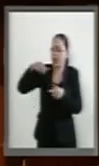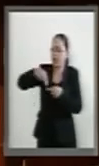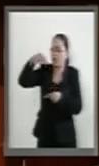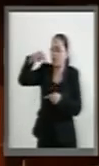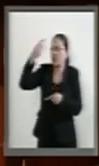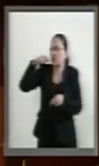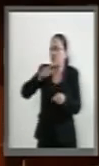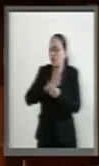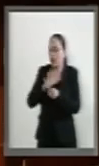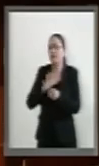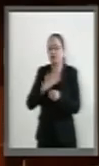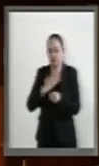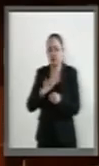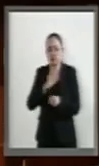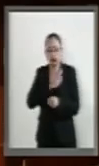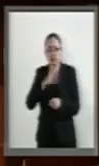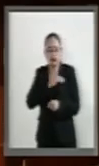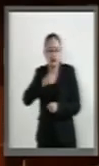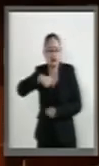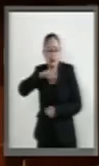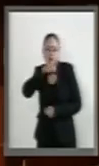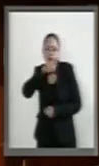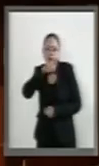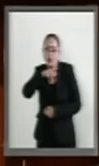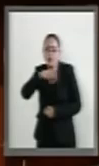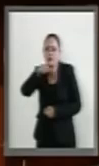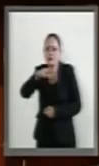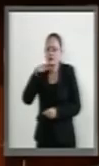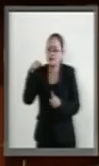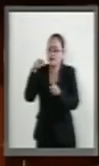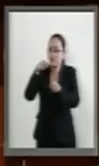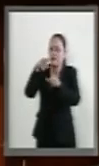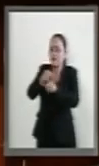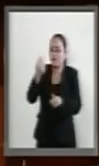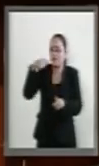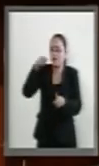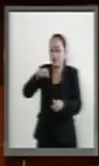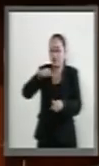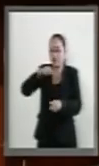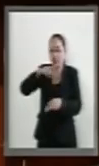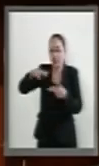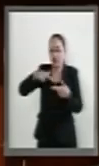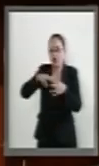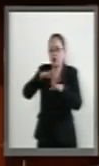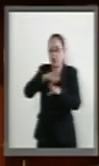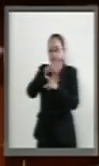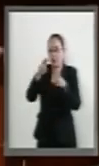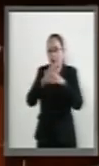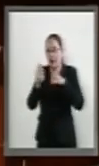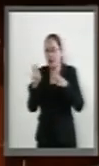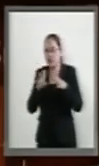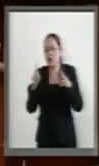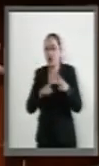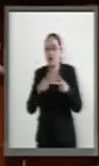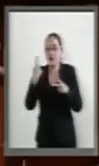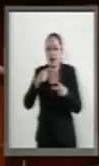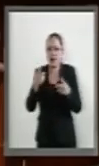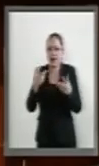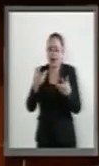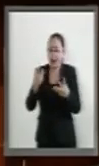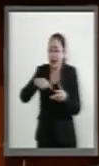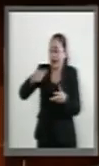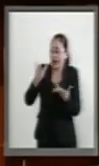poder enfrentar de mejor manera los retos que hay en la región en materia de migración, en materia de construcción de